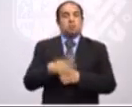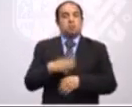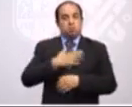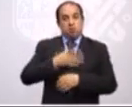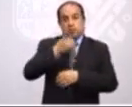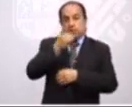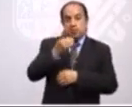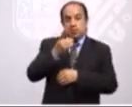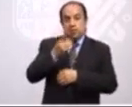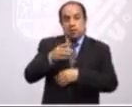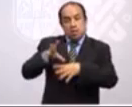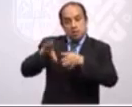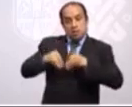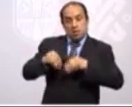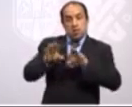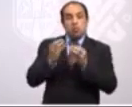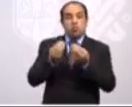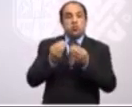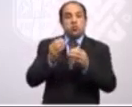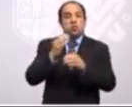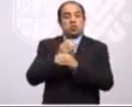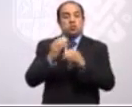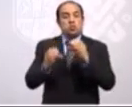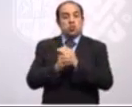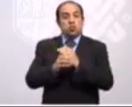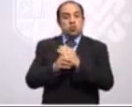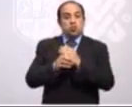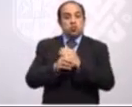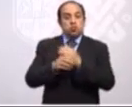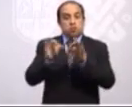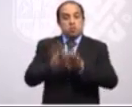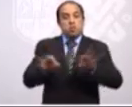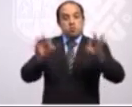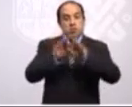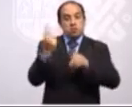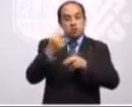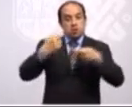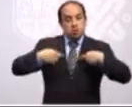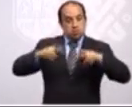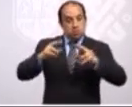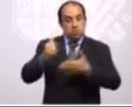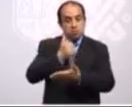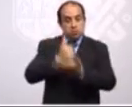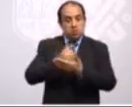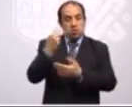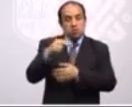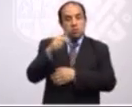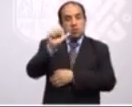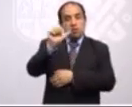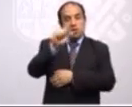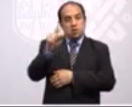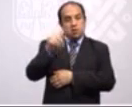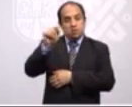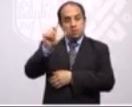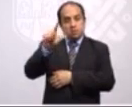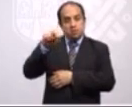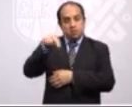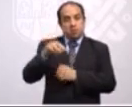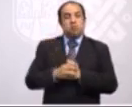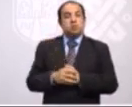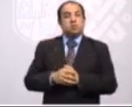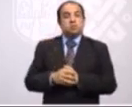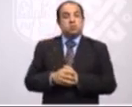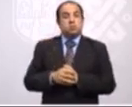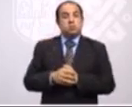figuras icónicas que representan a la ciudad. El nombre es Aztlán, y son